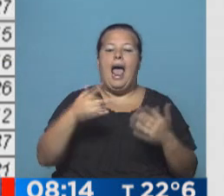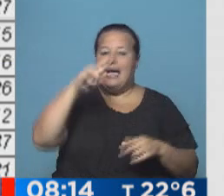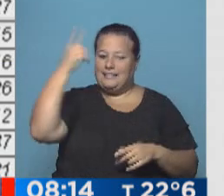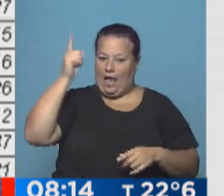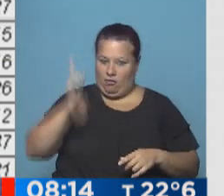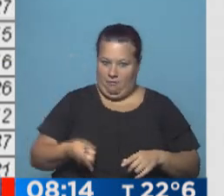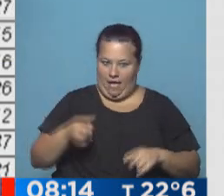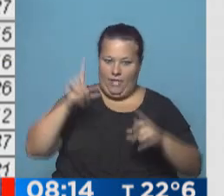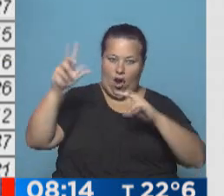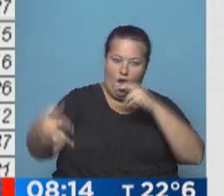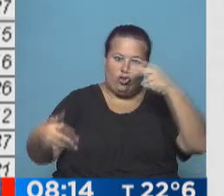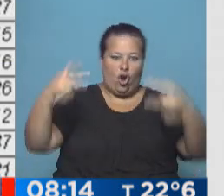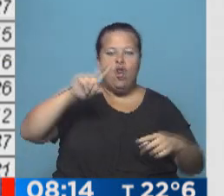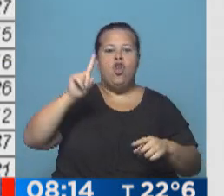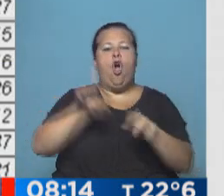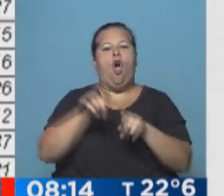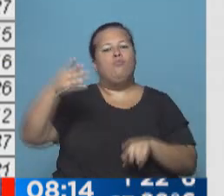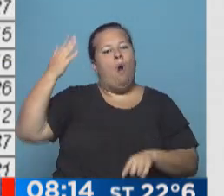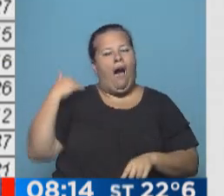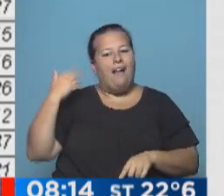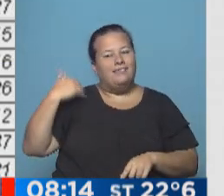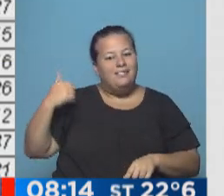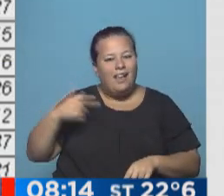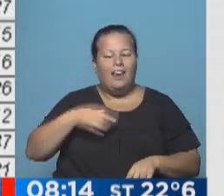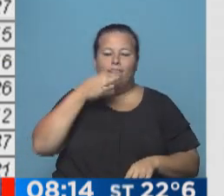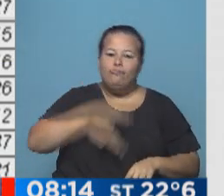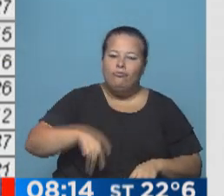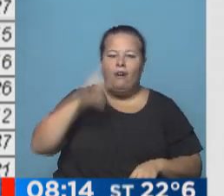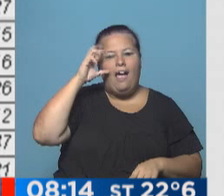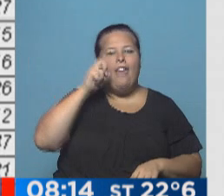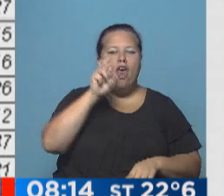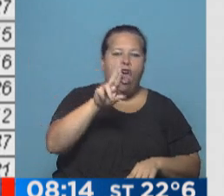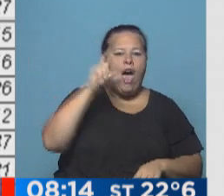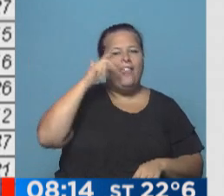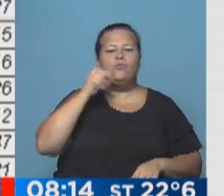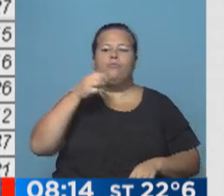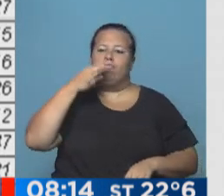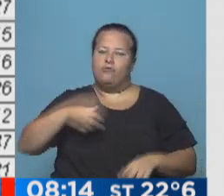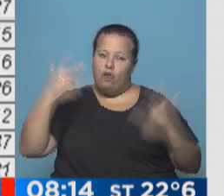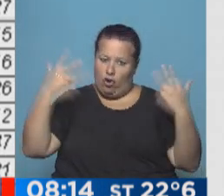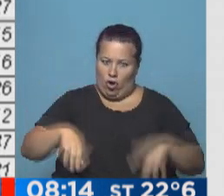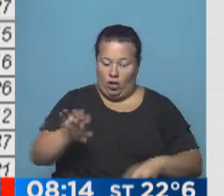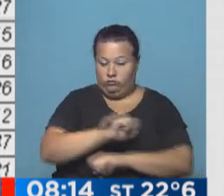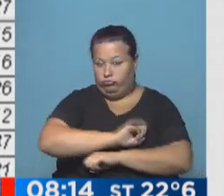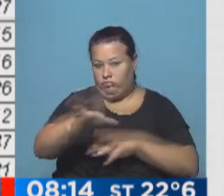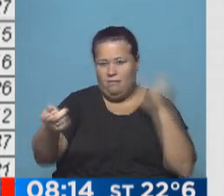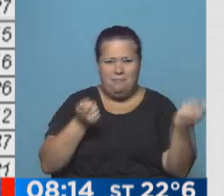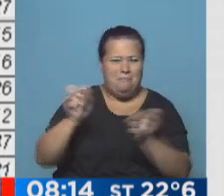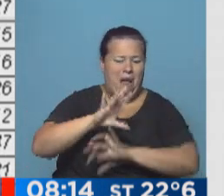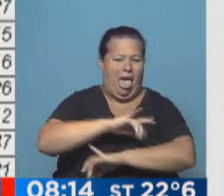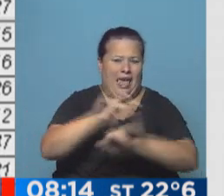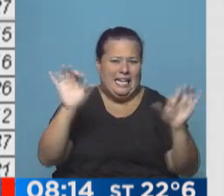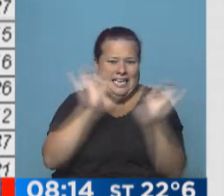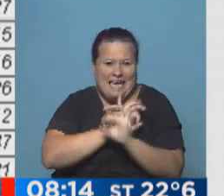Estado Nacional y no como sucedió días atrás con EDENOR y EDESUR, con cortes que fueron un verdadero desmanejo porque no se les